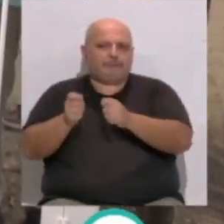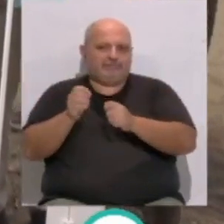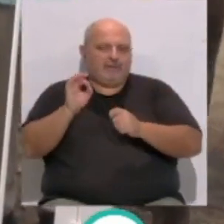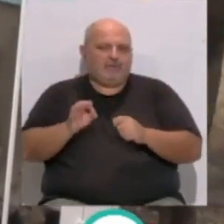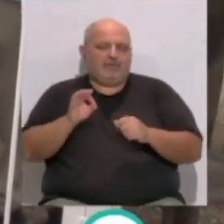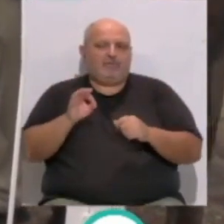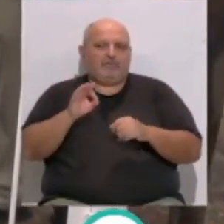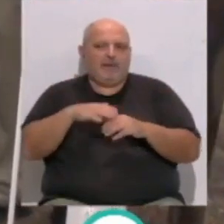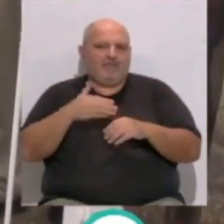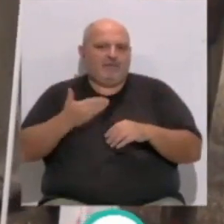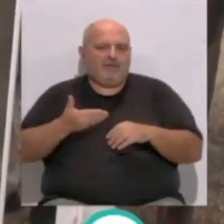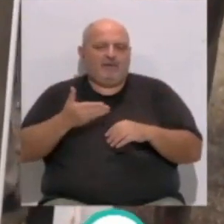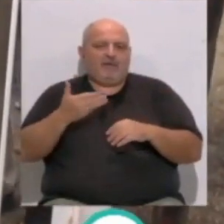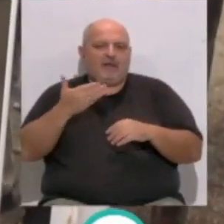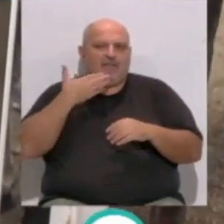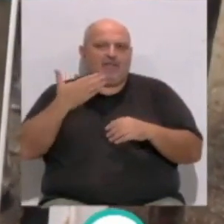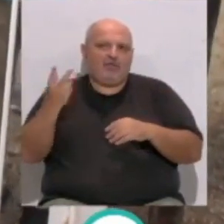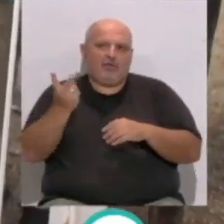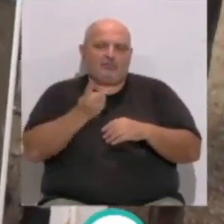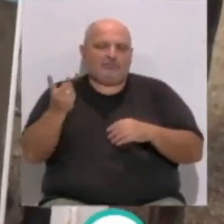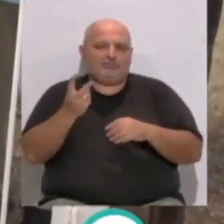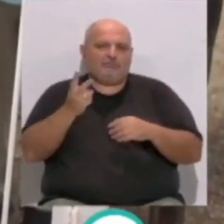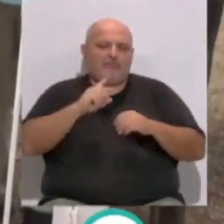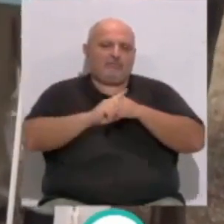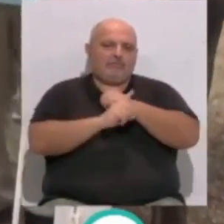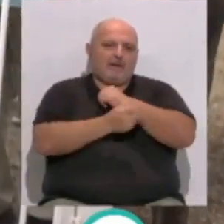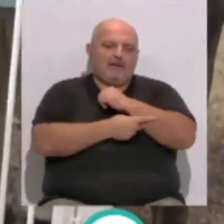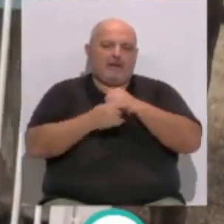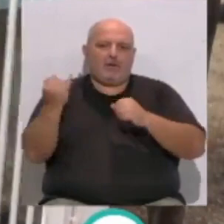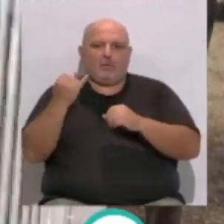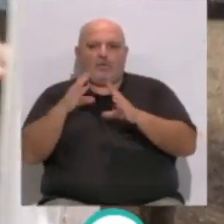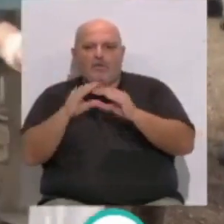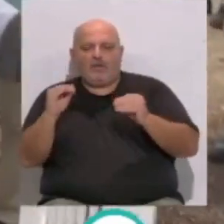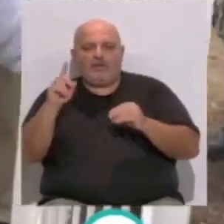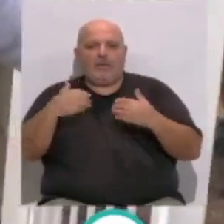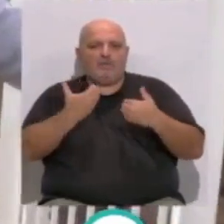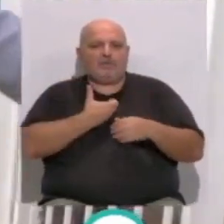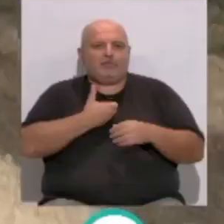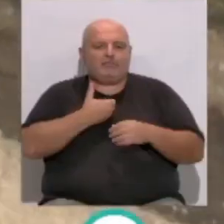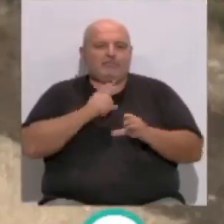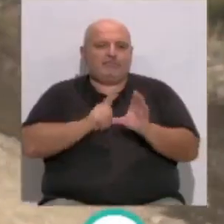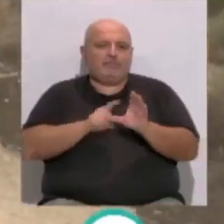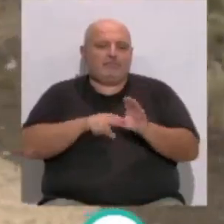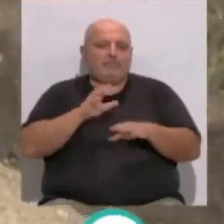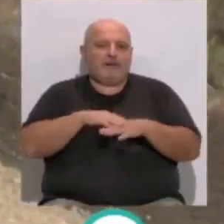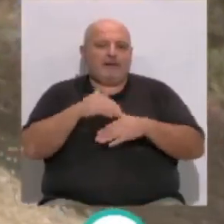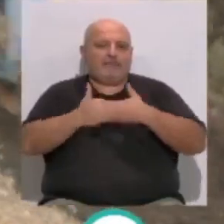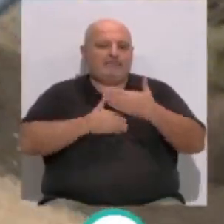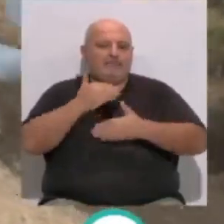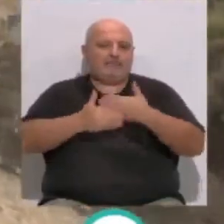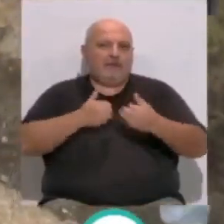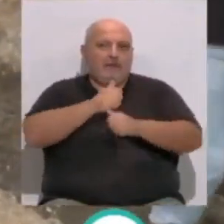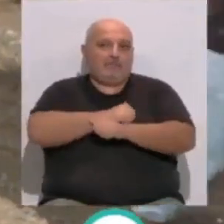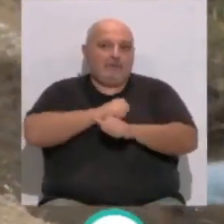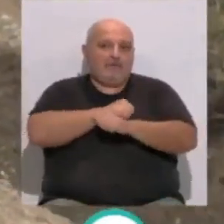fundamental y de la mano. Tanto Parque Natural, Junta de Andalucía como los ayuntamientos implicados para que eso sea y